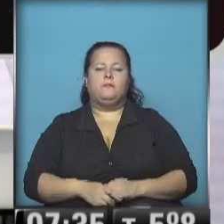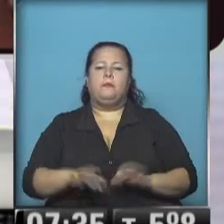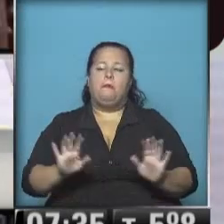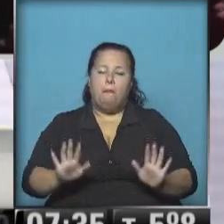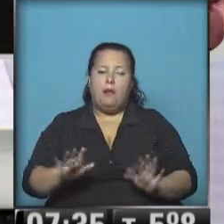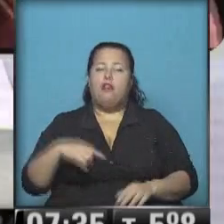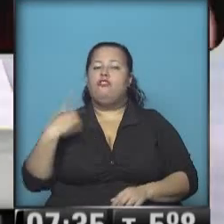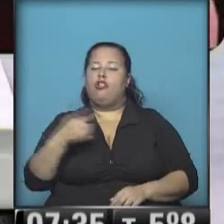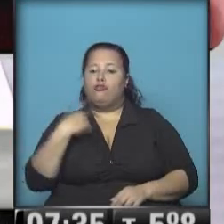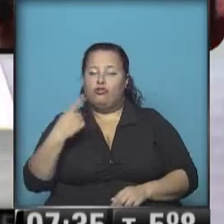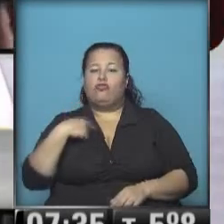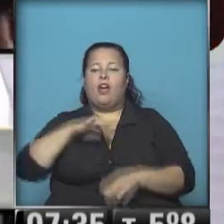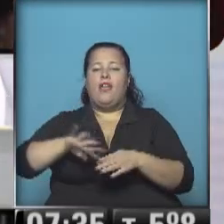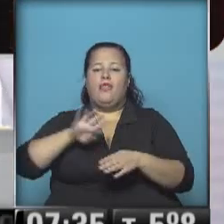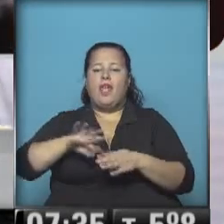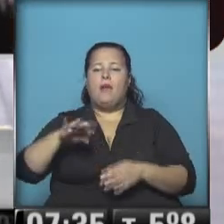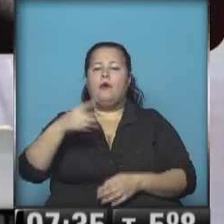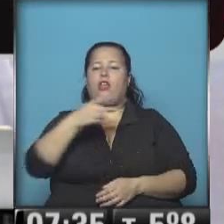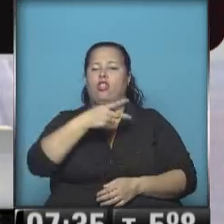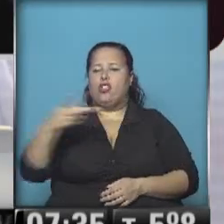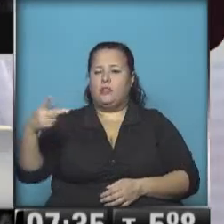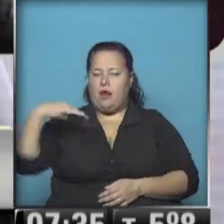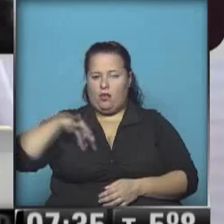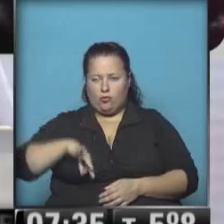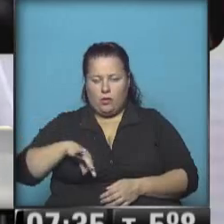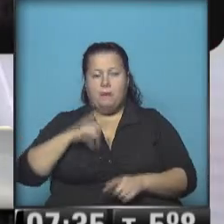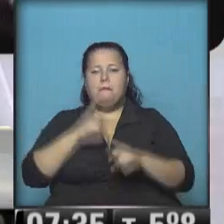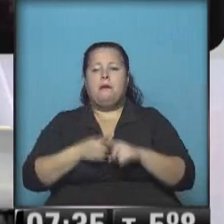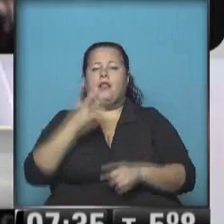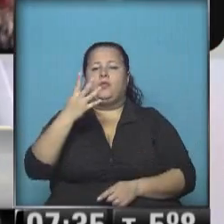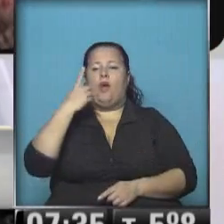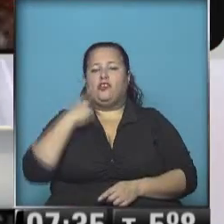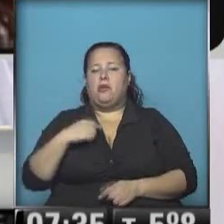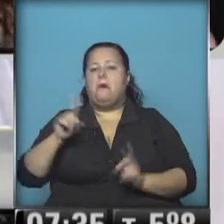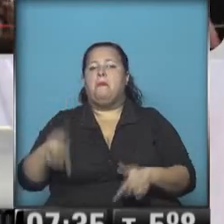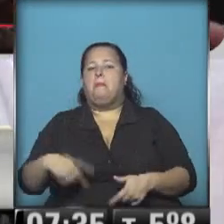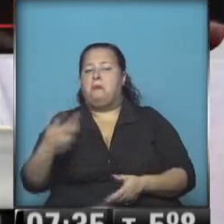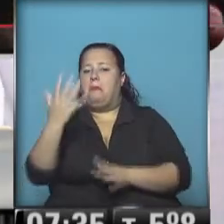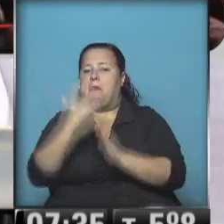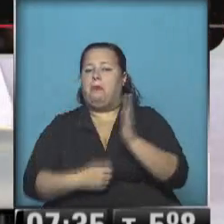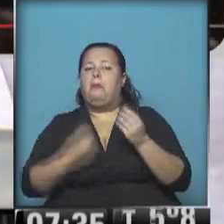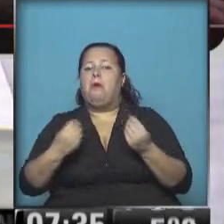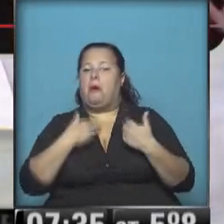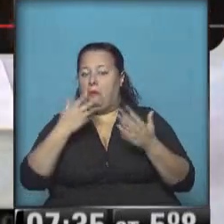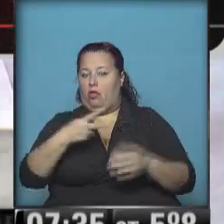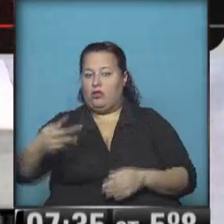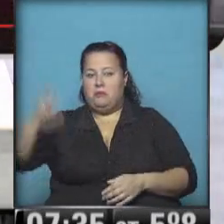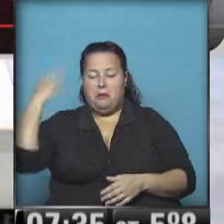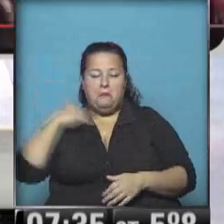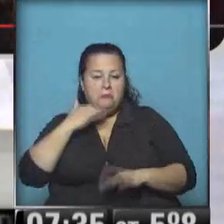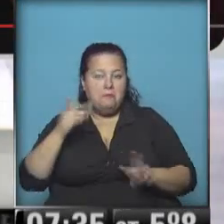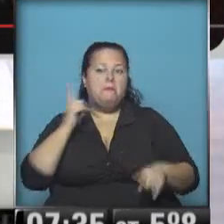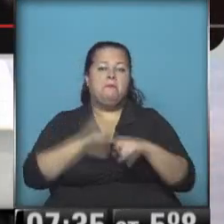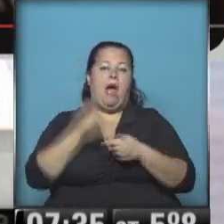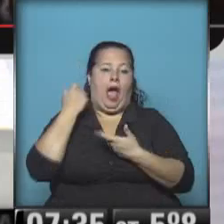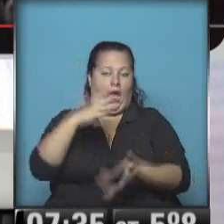A nosotros nos están debiendo una quincena completa, más cuatro días que no sabemos por qué están descontados la quincena pasada, más